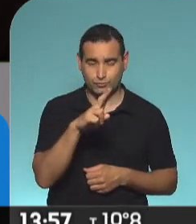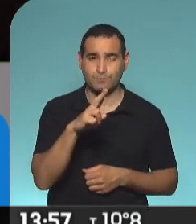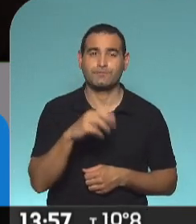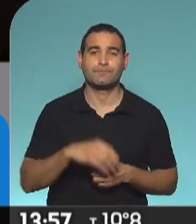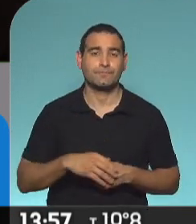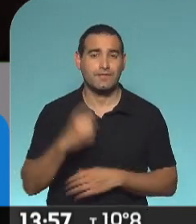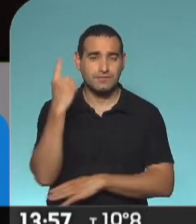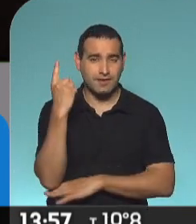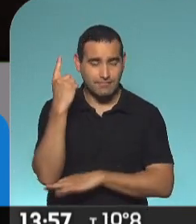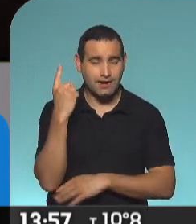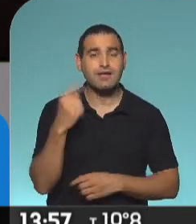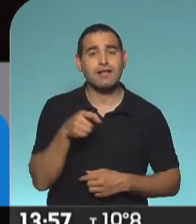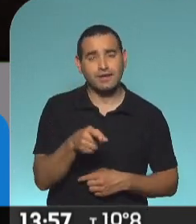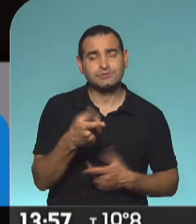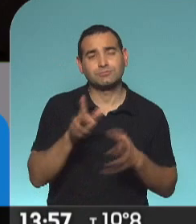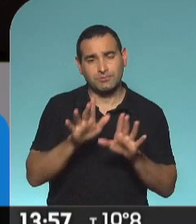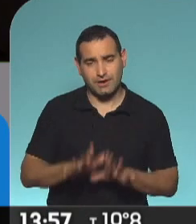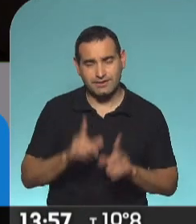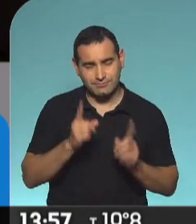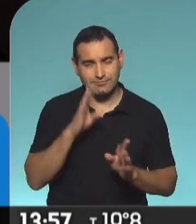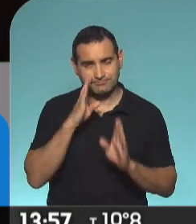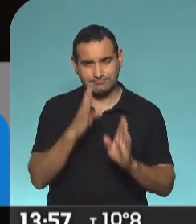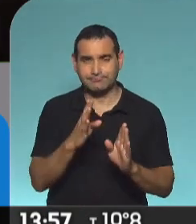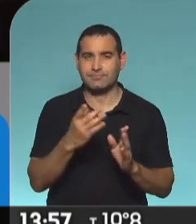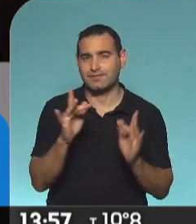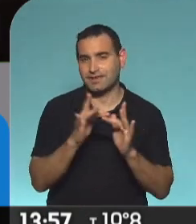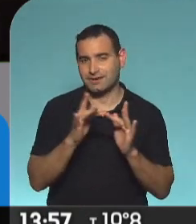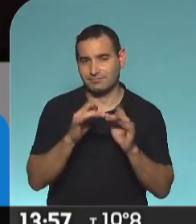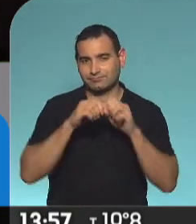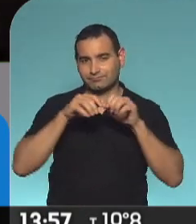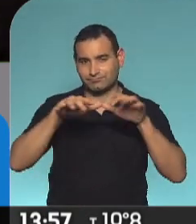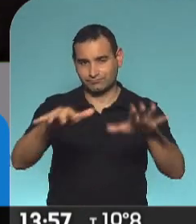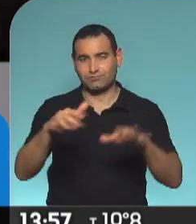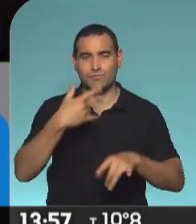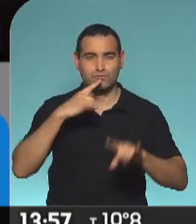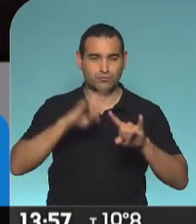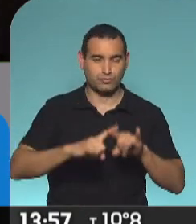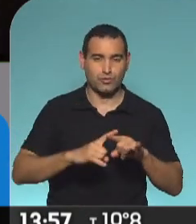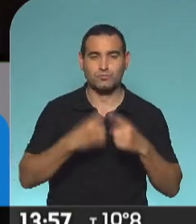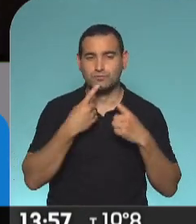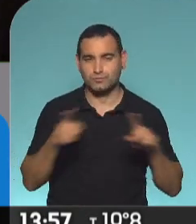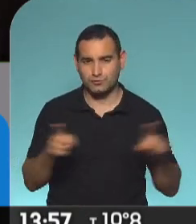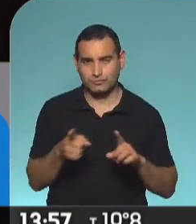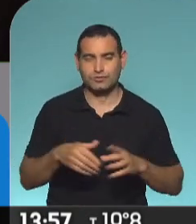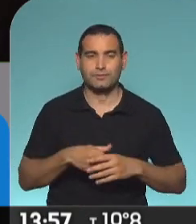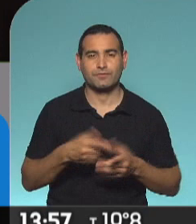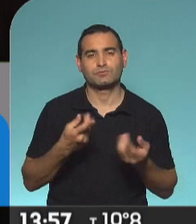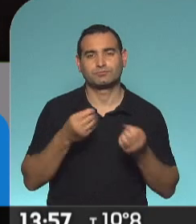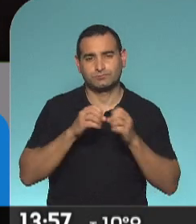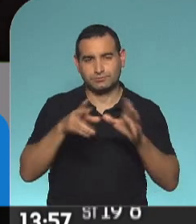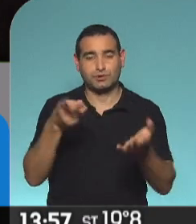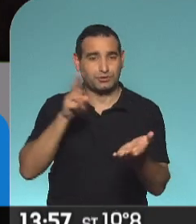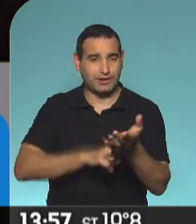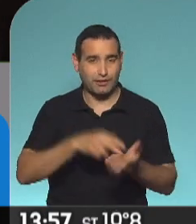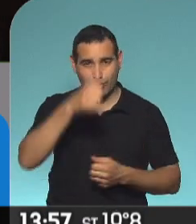están haciendo esta acción también a través de las redes con su show Barricada y Asamblea. Lo van a retransmitir el domingo